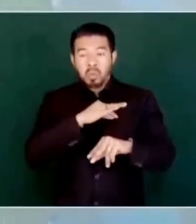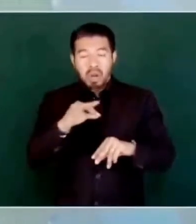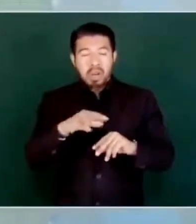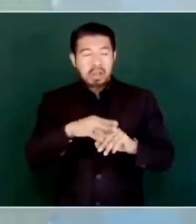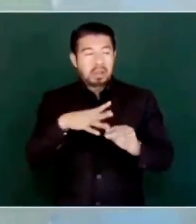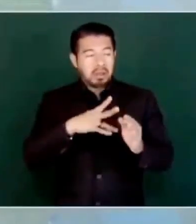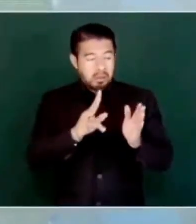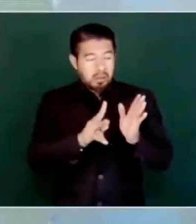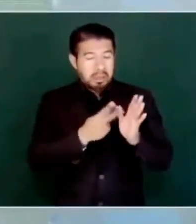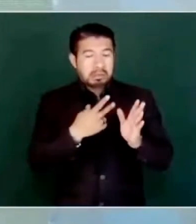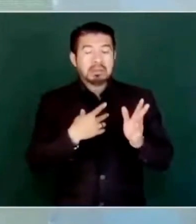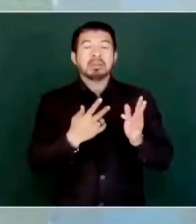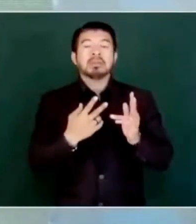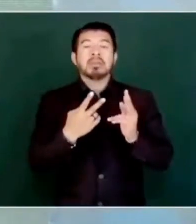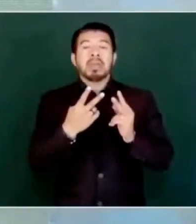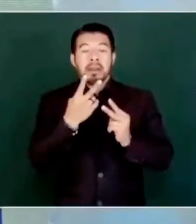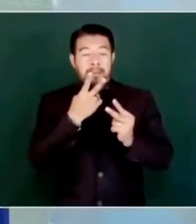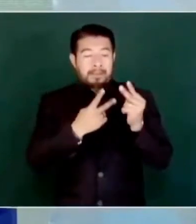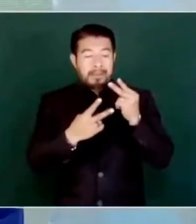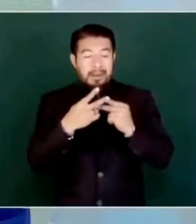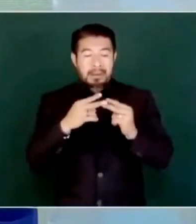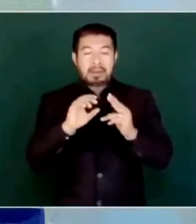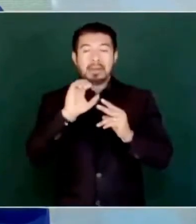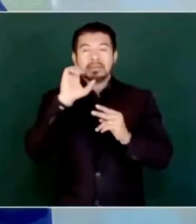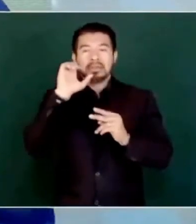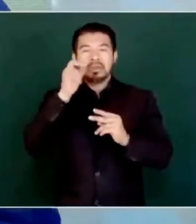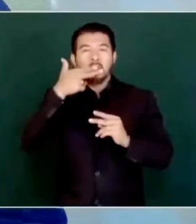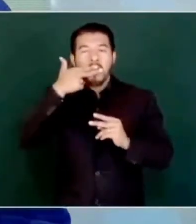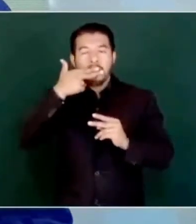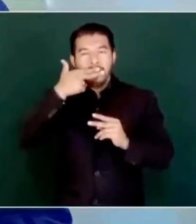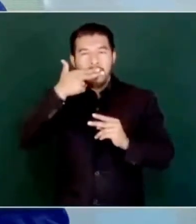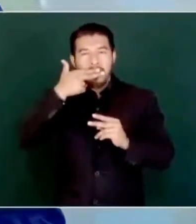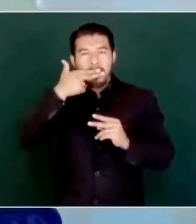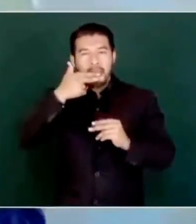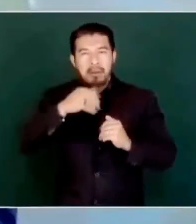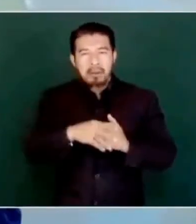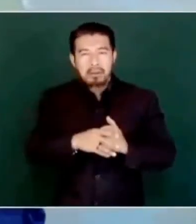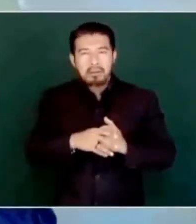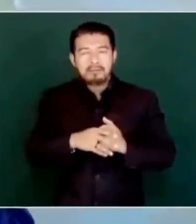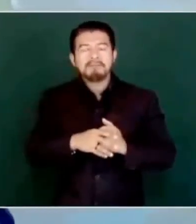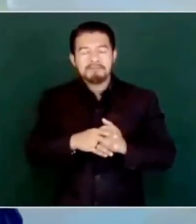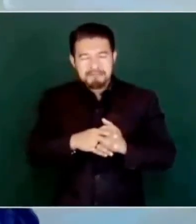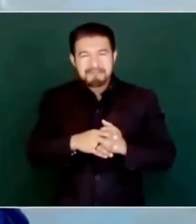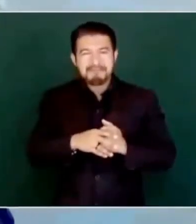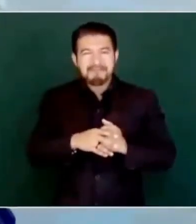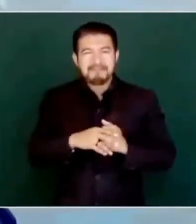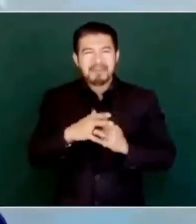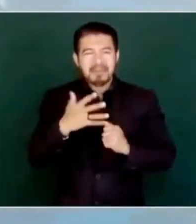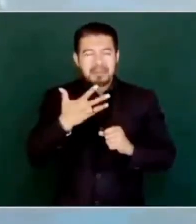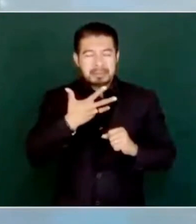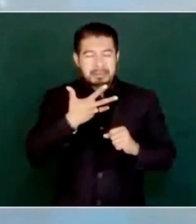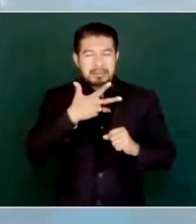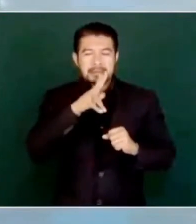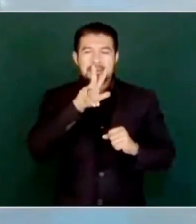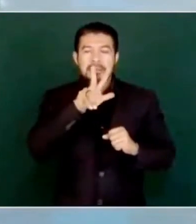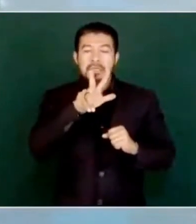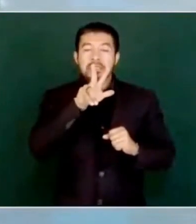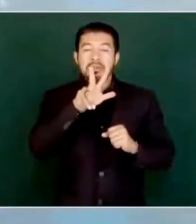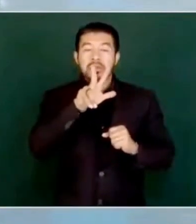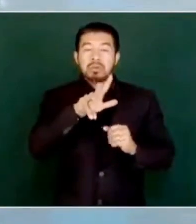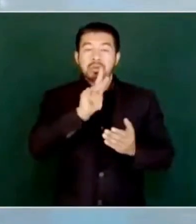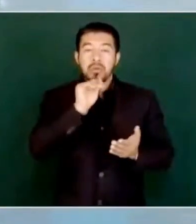también a Chihuahua. Y se cuentan con 18 mil kilómetros,